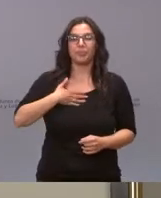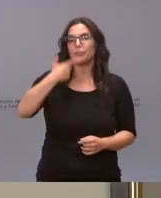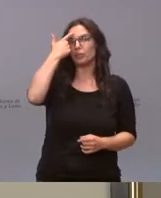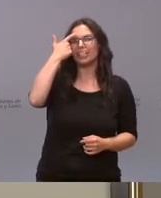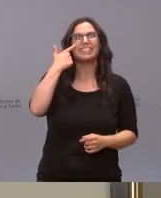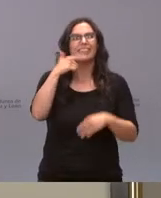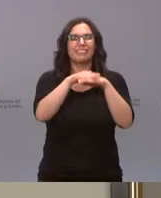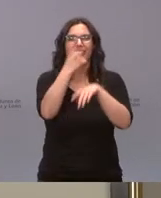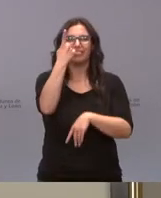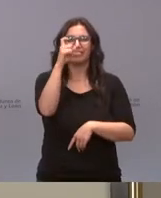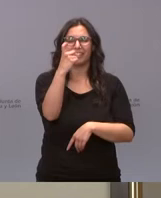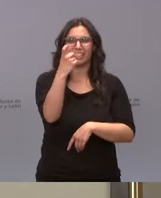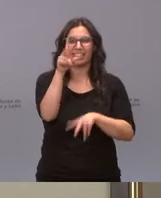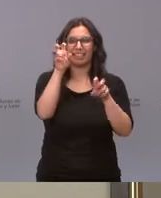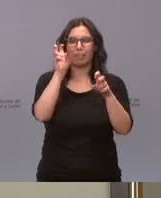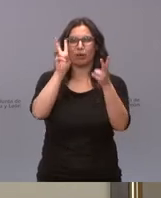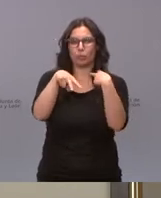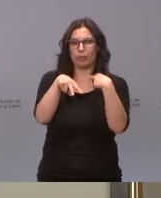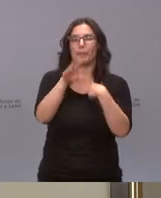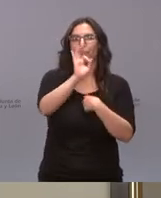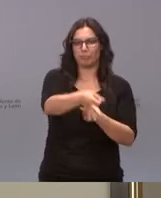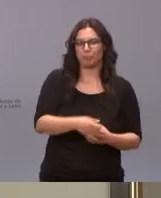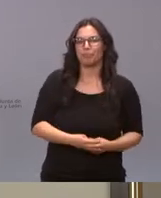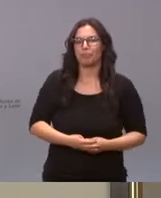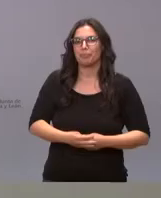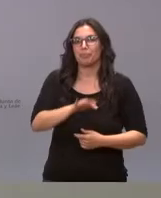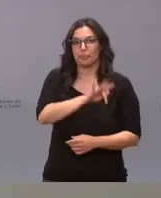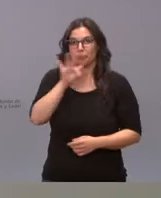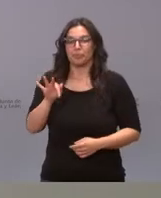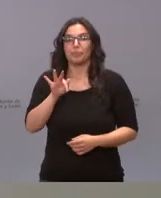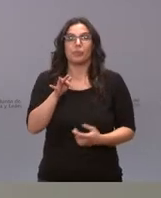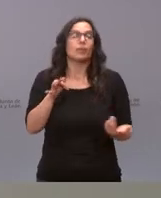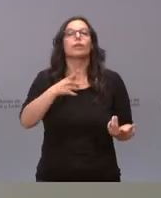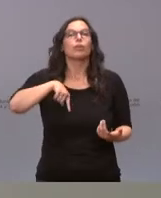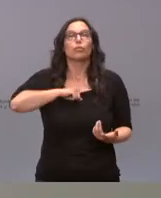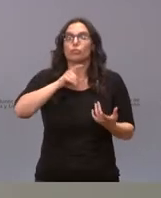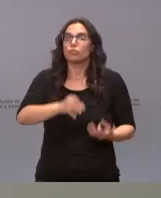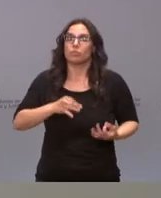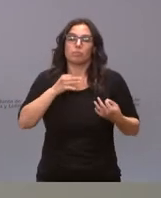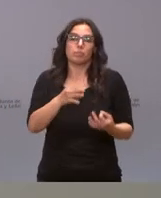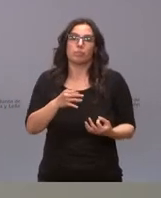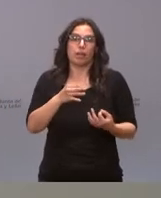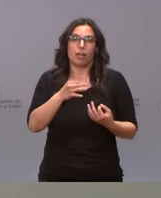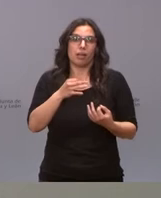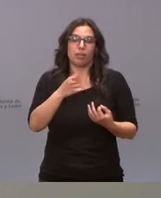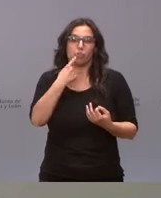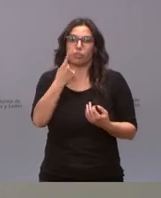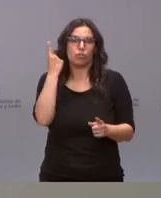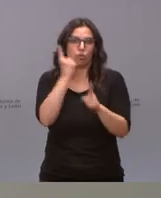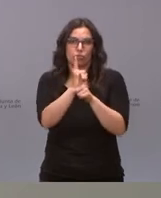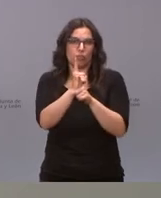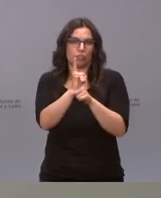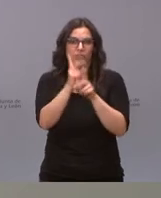gente perdón falta lo de las autovías bueno siempre nos hemos manifestado en contra de esta posibilidad